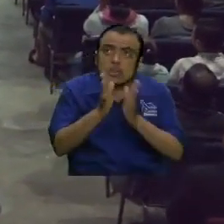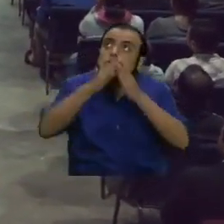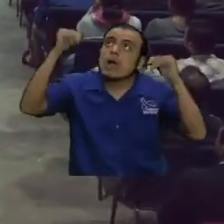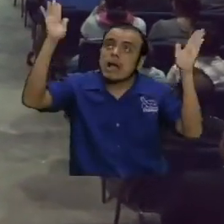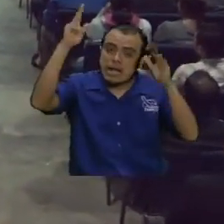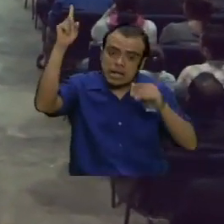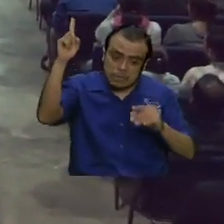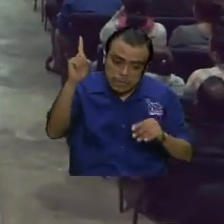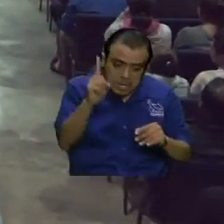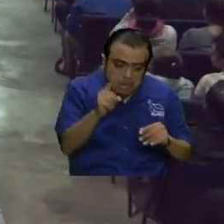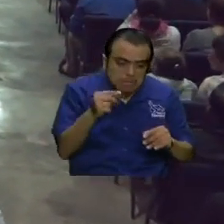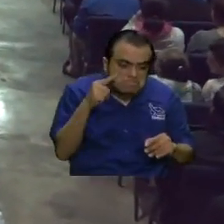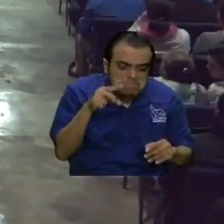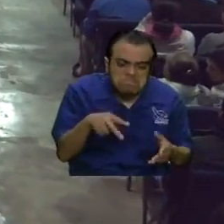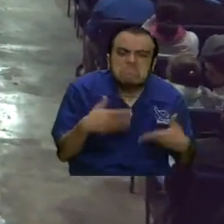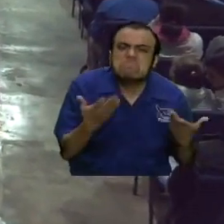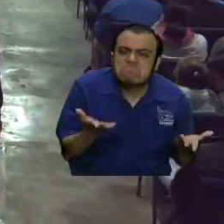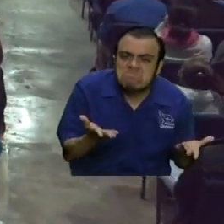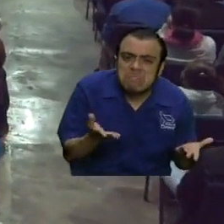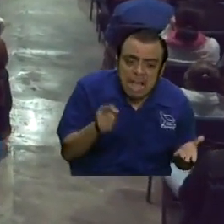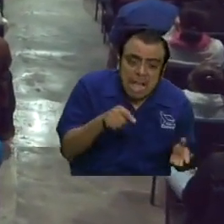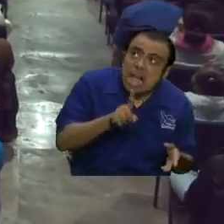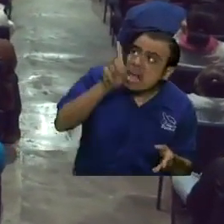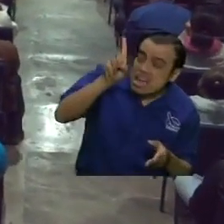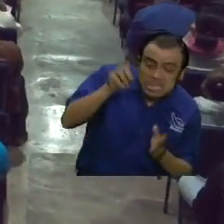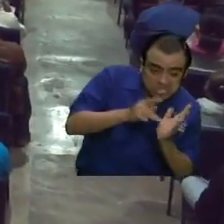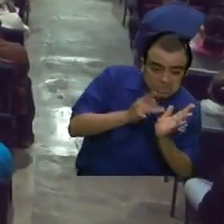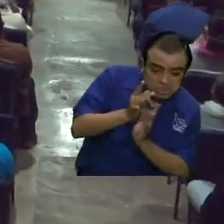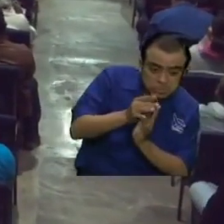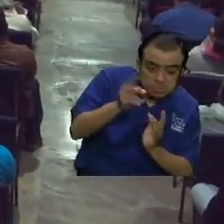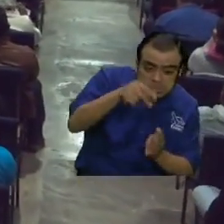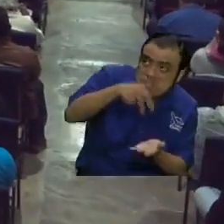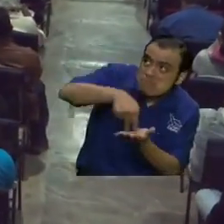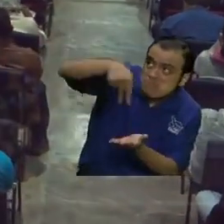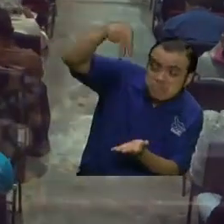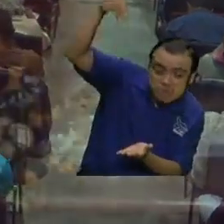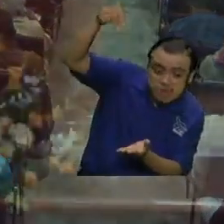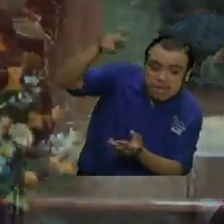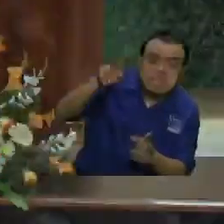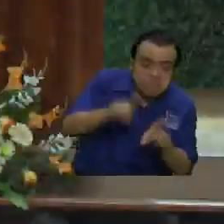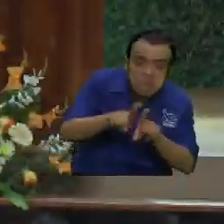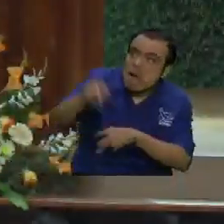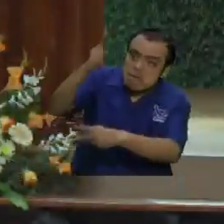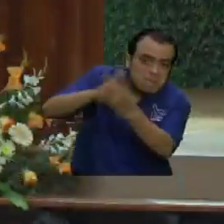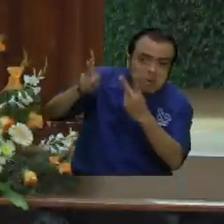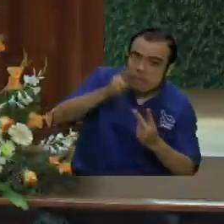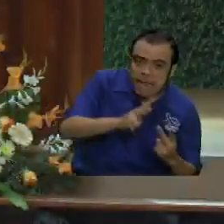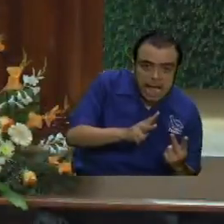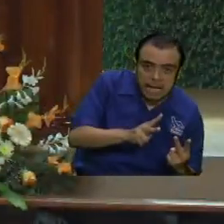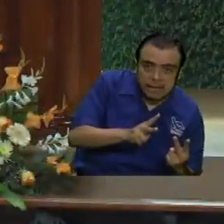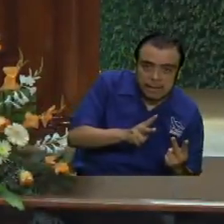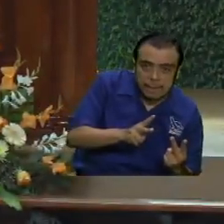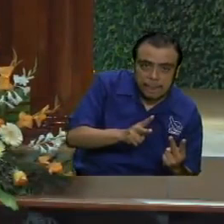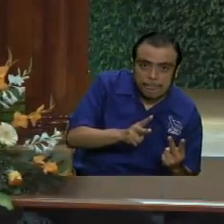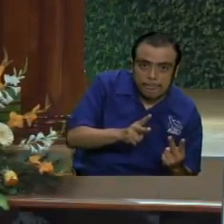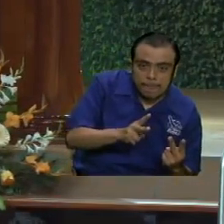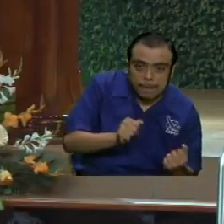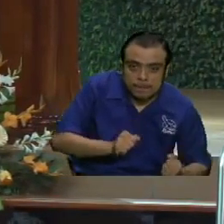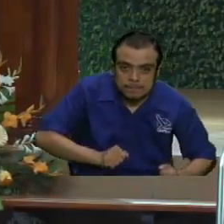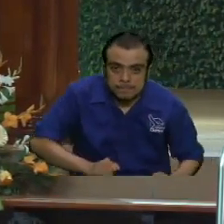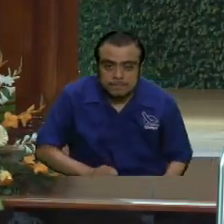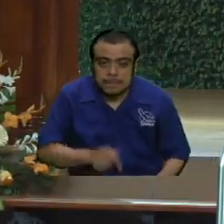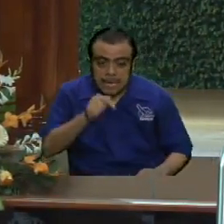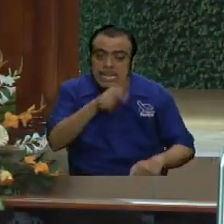viendo acá. Este mismo Jesús, así como ha sido quitado, así mismo volverá. Entonces, cuando